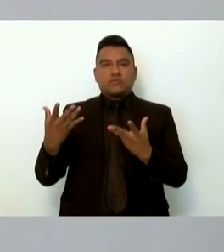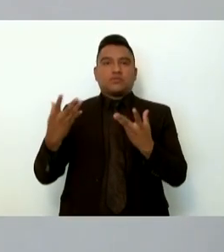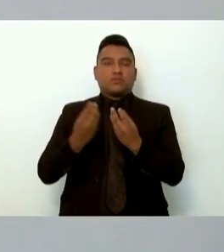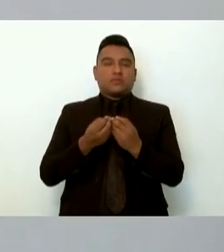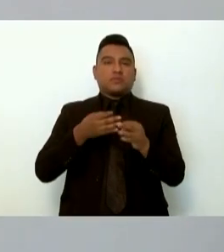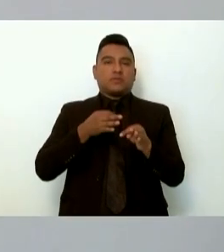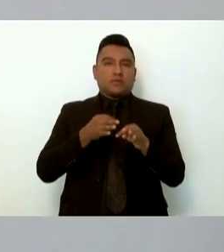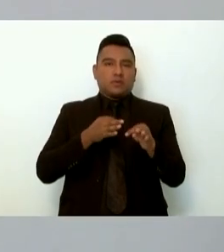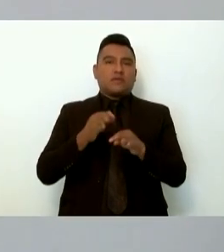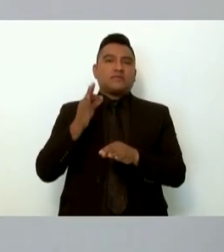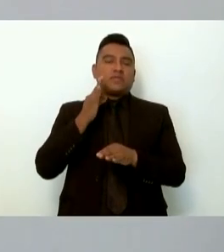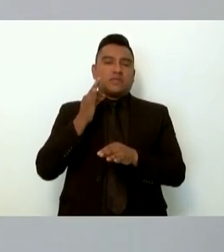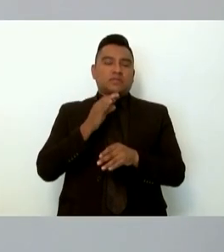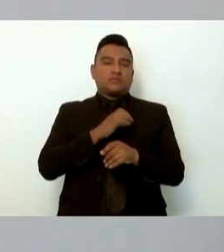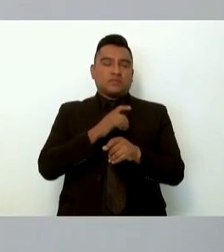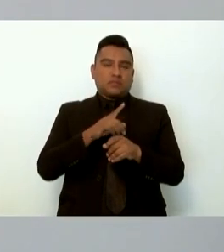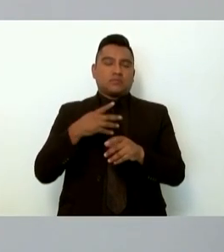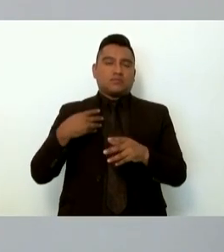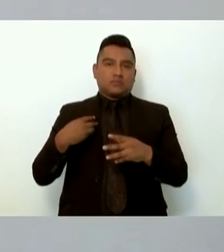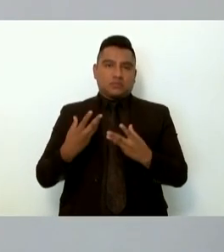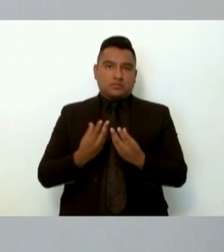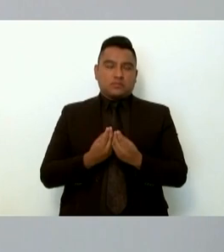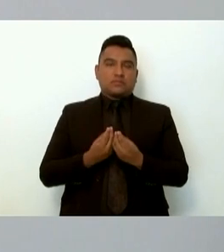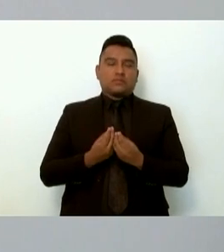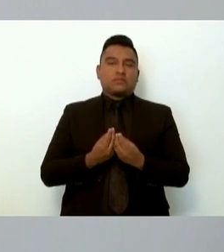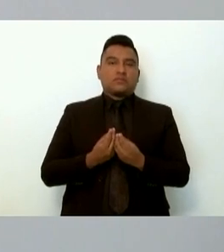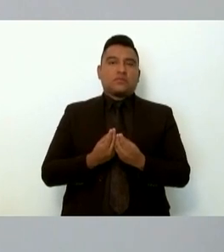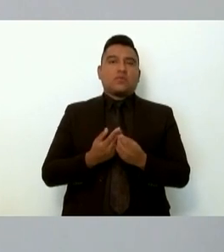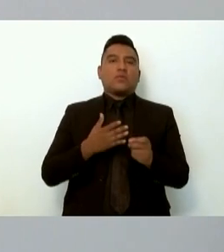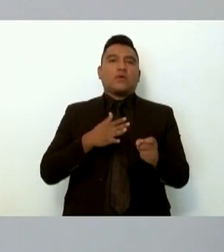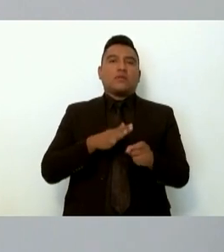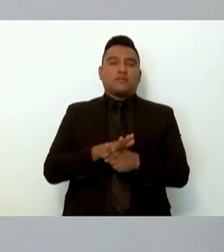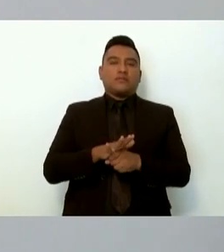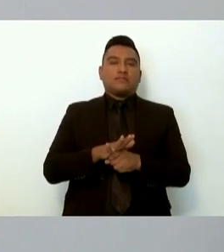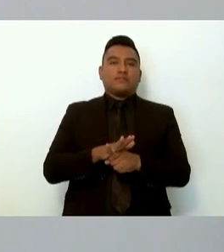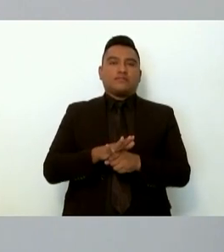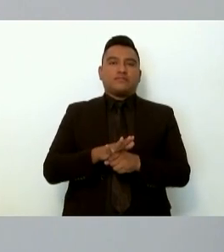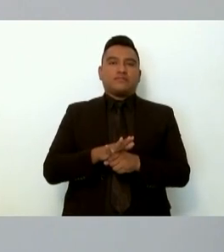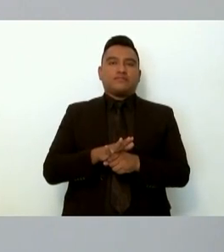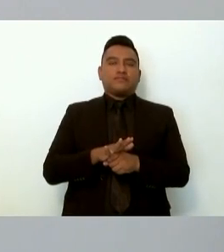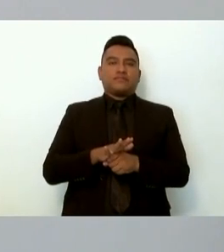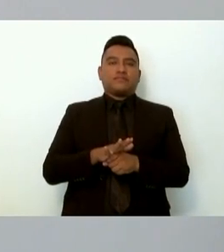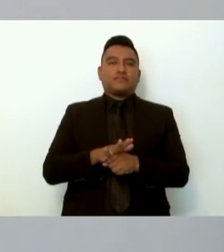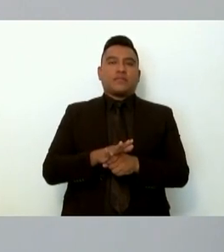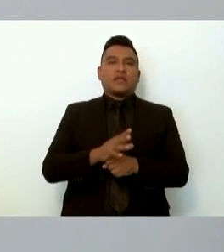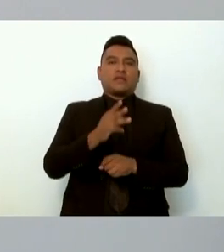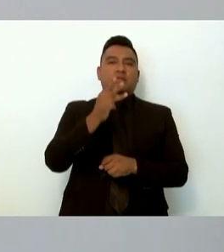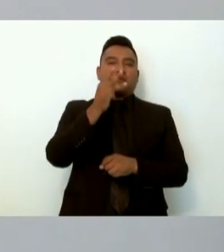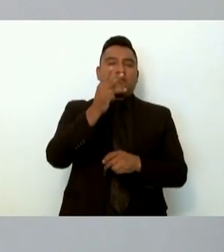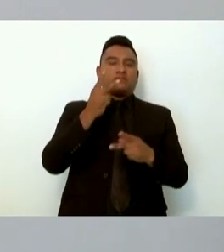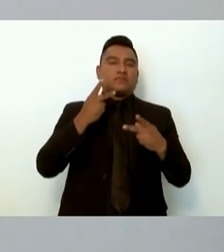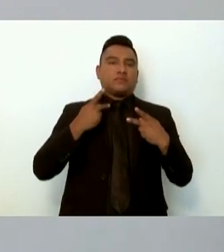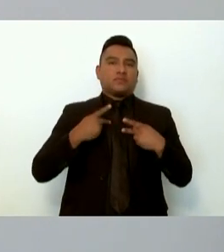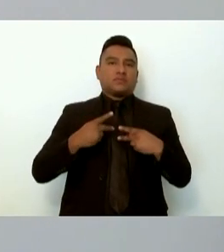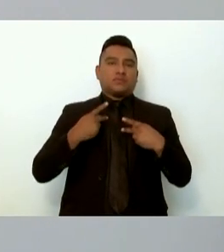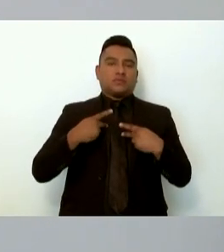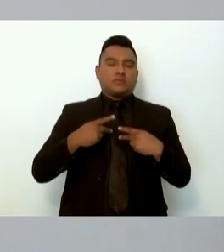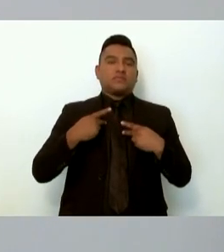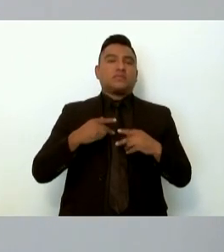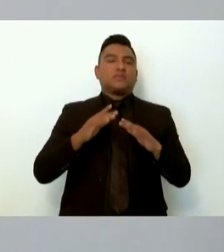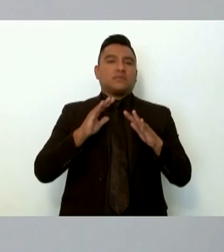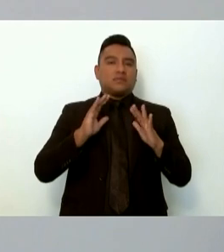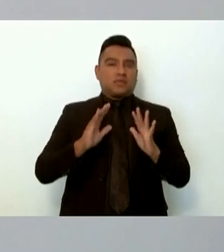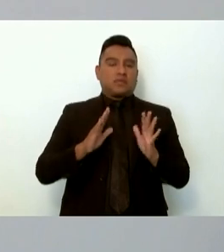lo que son la extradición de las tres personas que en las cuales se están haciendo ya las gestiones